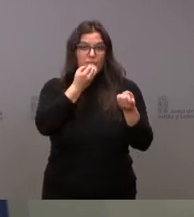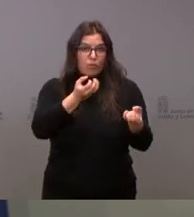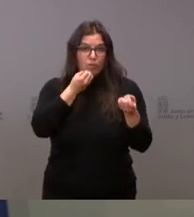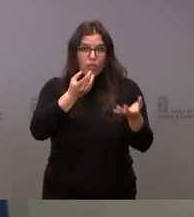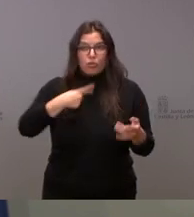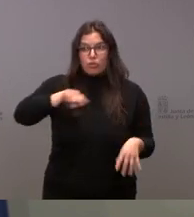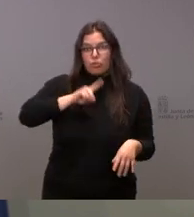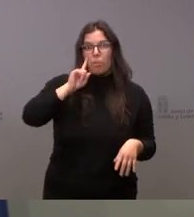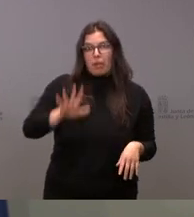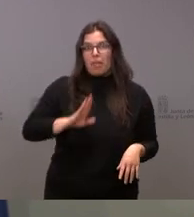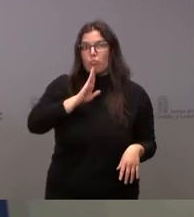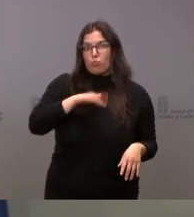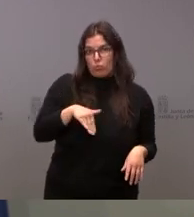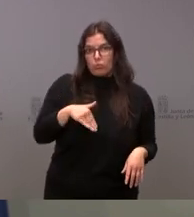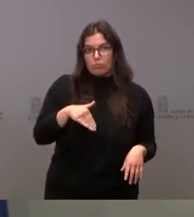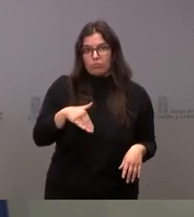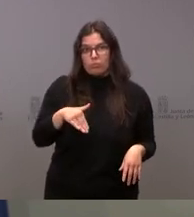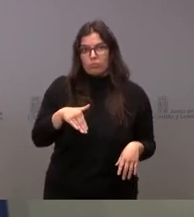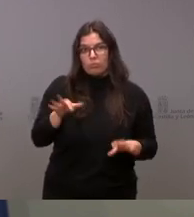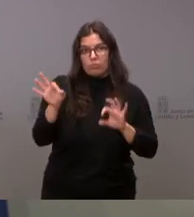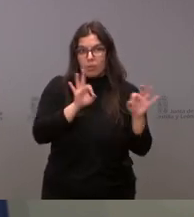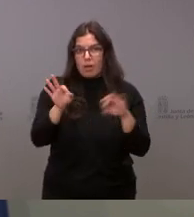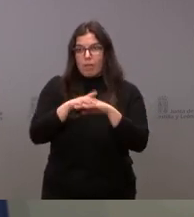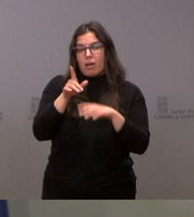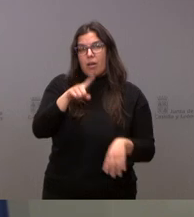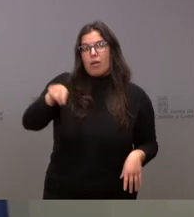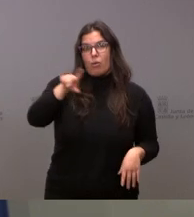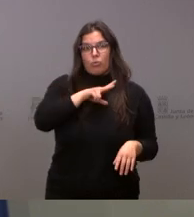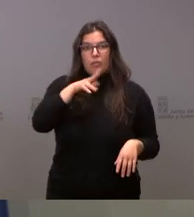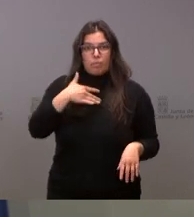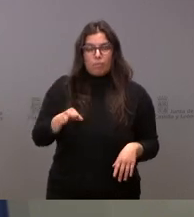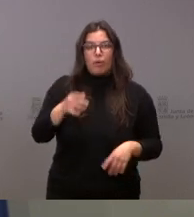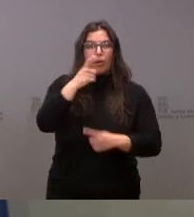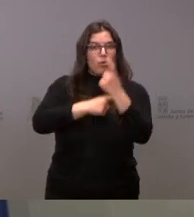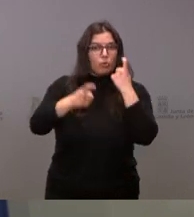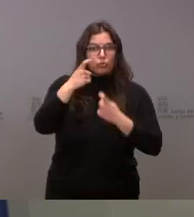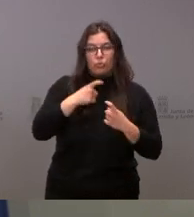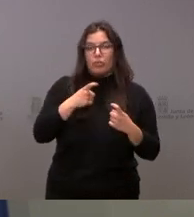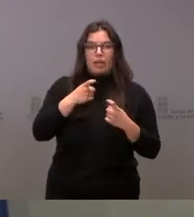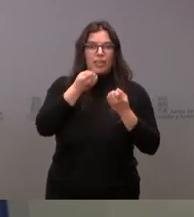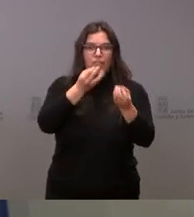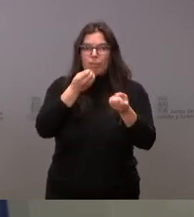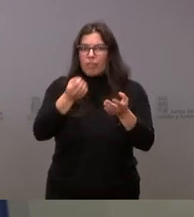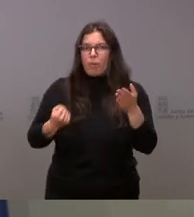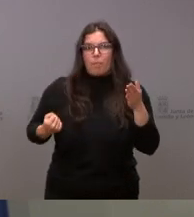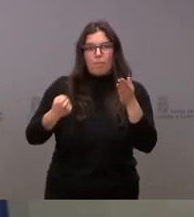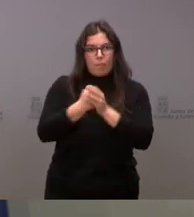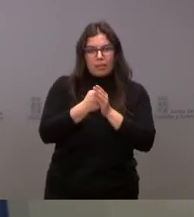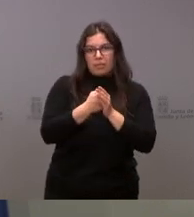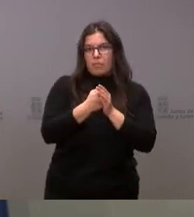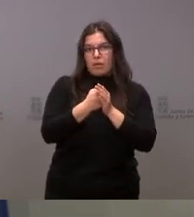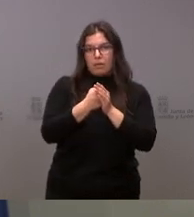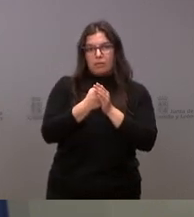nos ha parecido oportuno tener habilitada para que ustedes la puedan consultar y que tengan la máxima información accesible, sin perjuicio